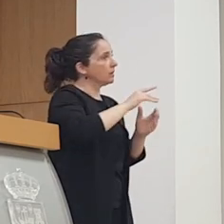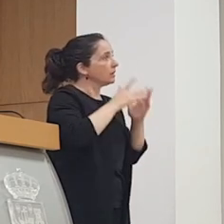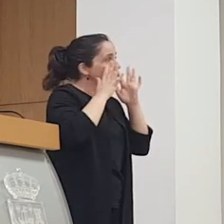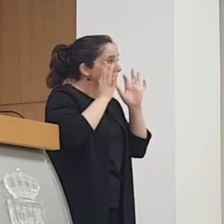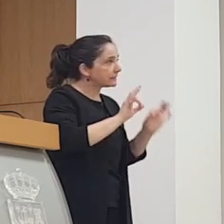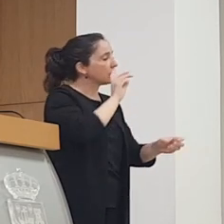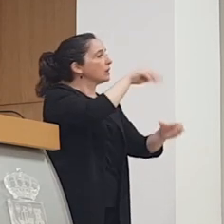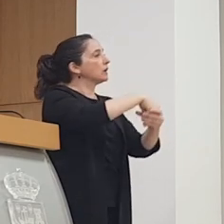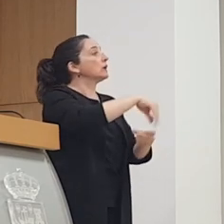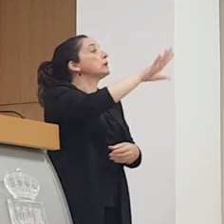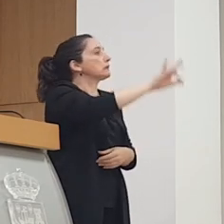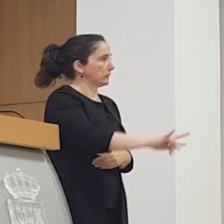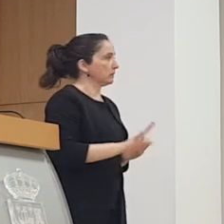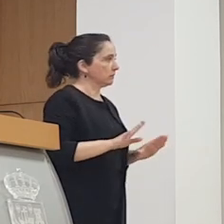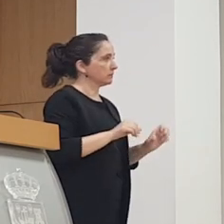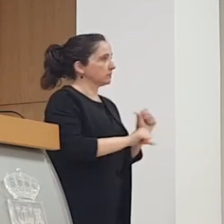tenemos de implicarnos